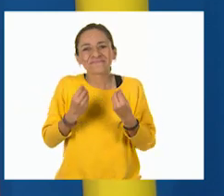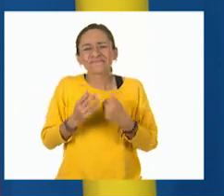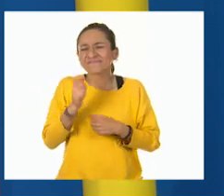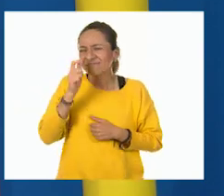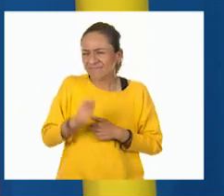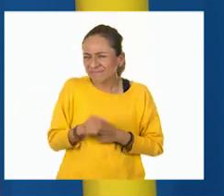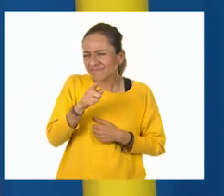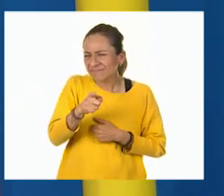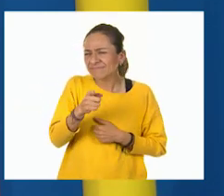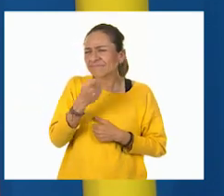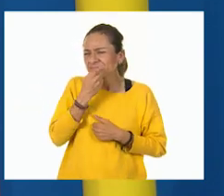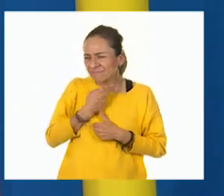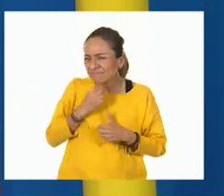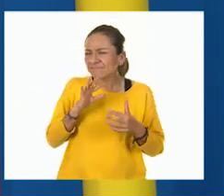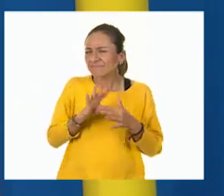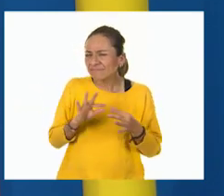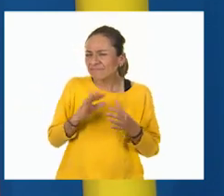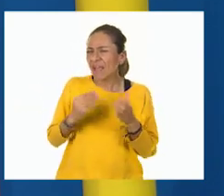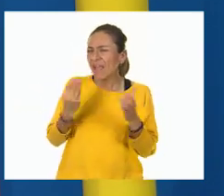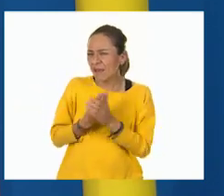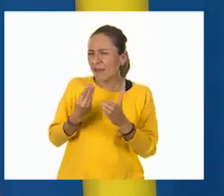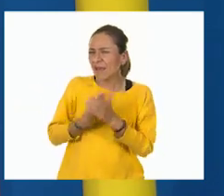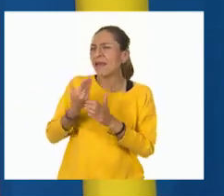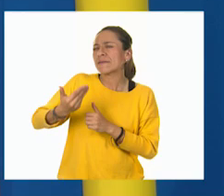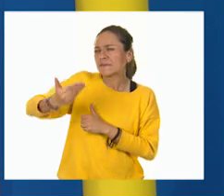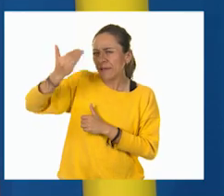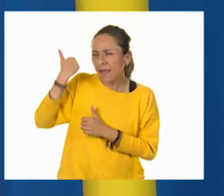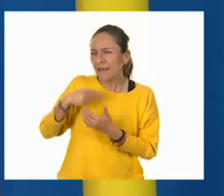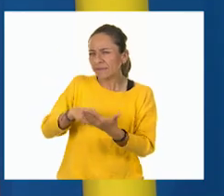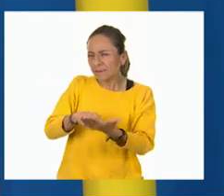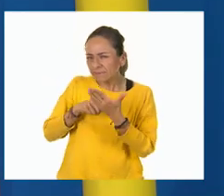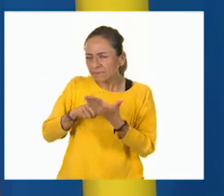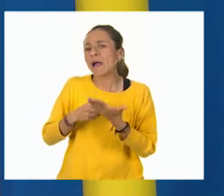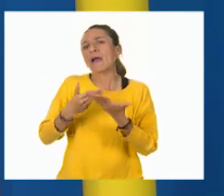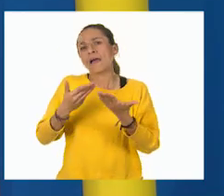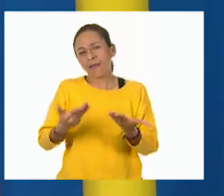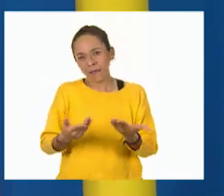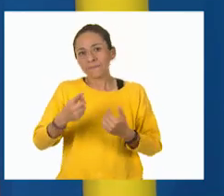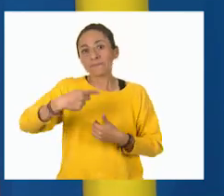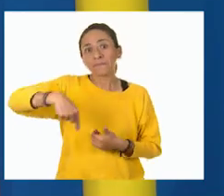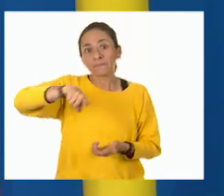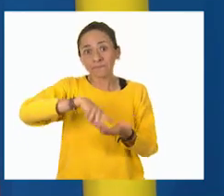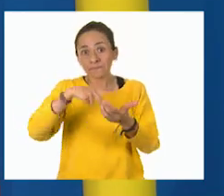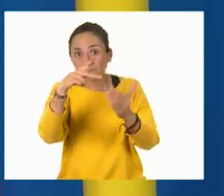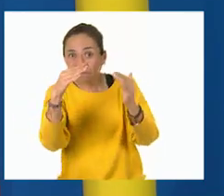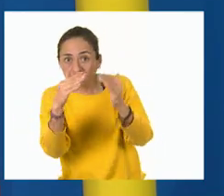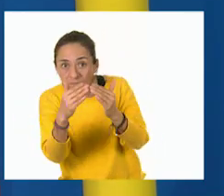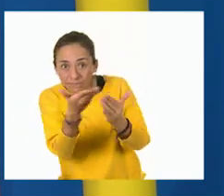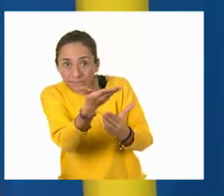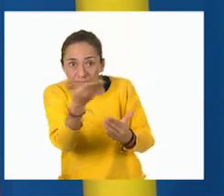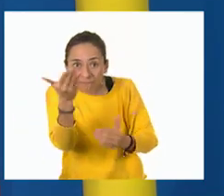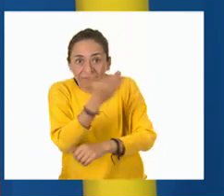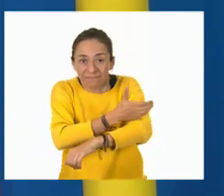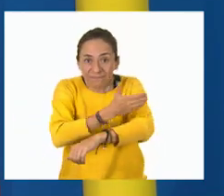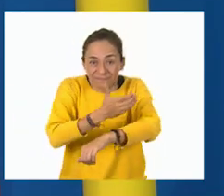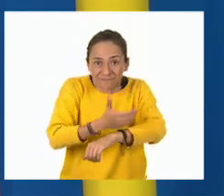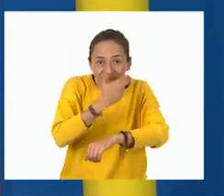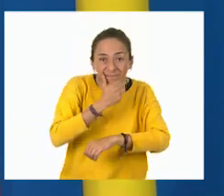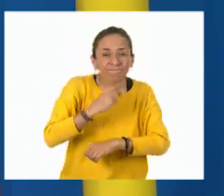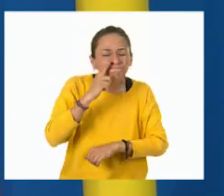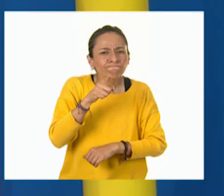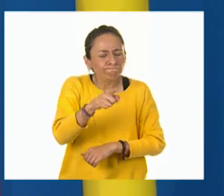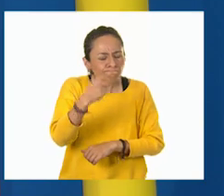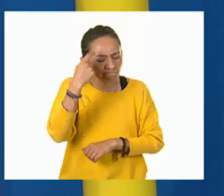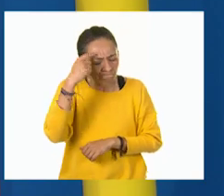señalado en sesiones anteriores, sería importante que nuestras compañeras y compañeros ahí en casa compartan y analicen sus